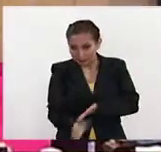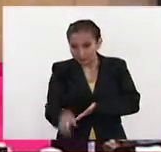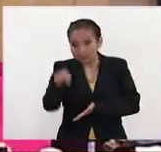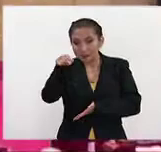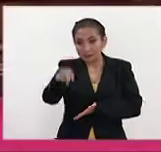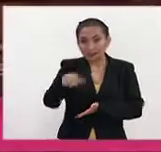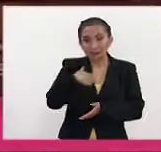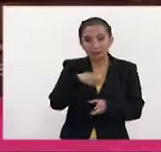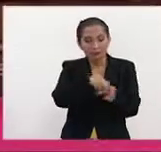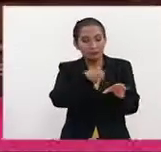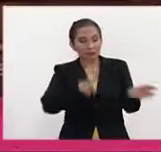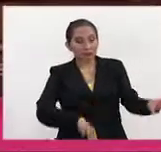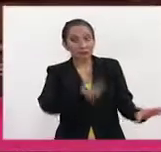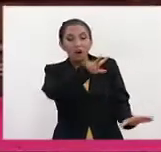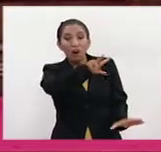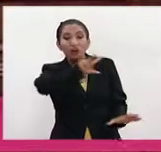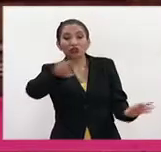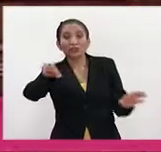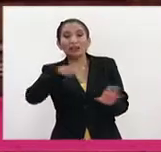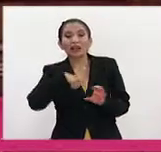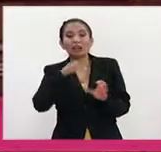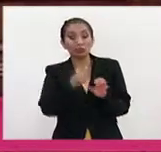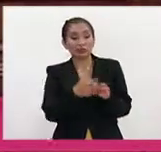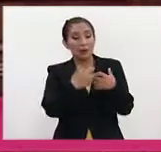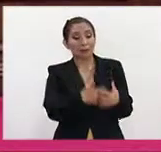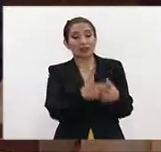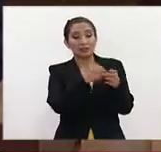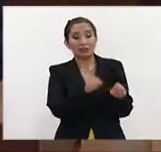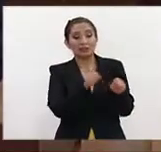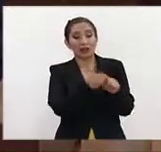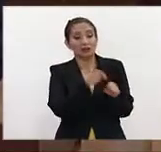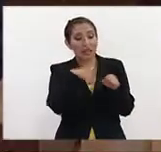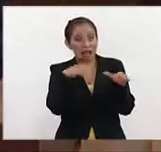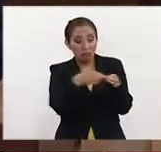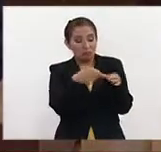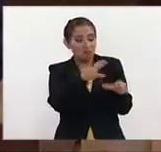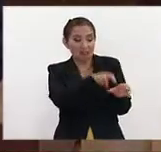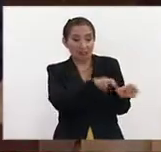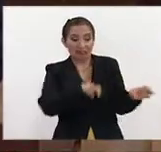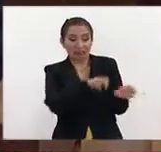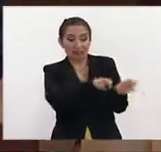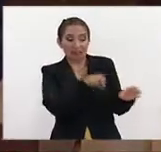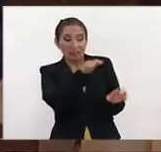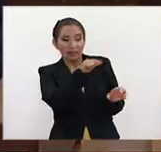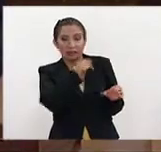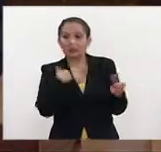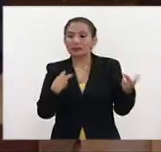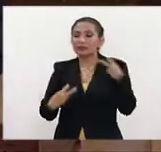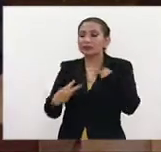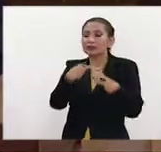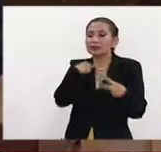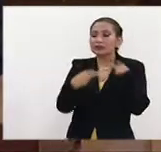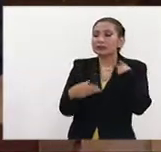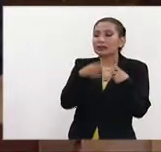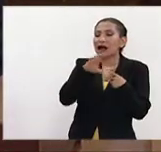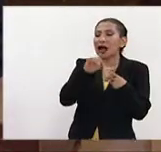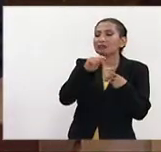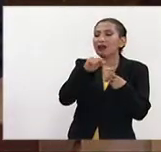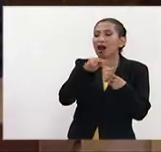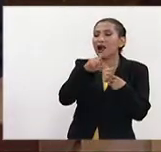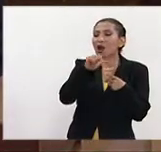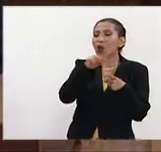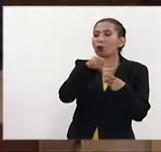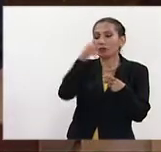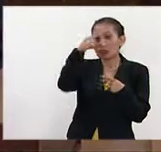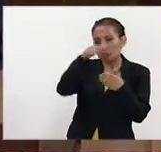la retirada de más de 800 sedes sociales de grandes y pequeñas empresas está presionando mucho a una Cataluña a la que ya